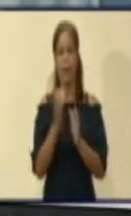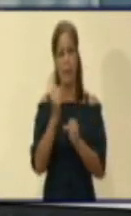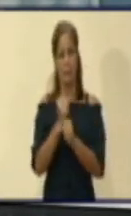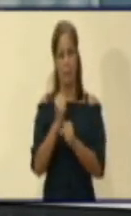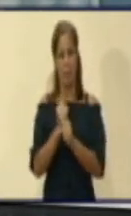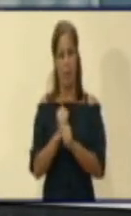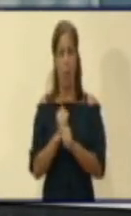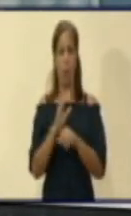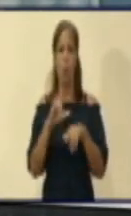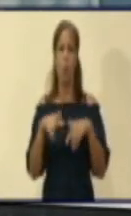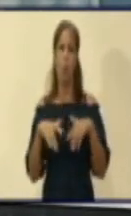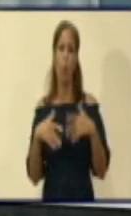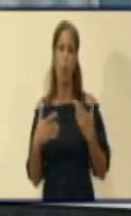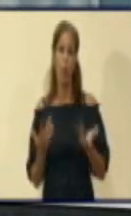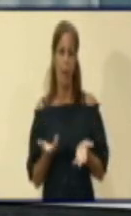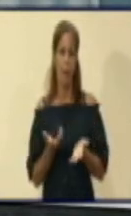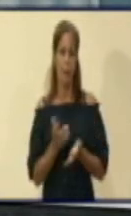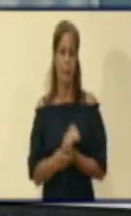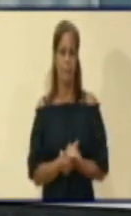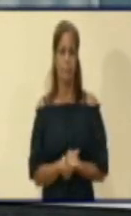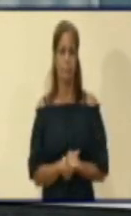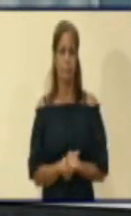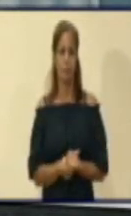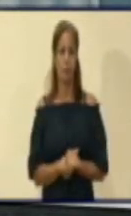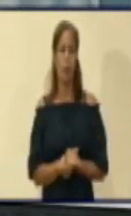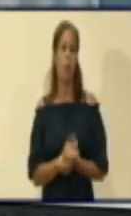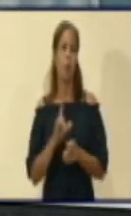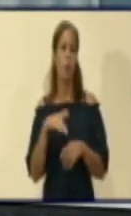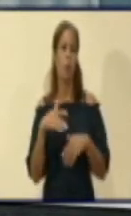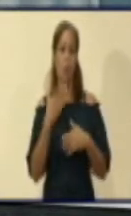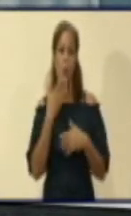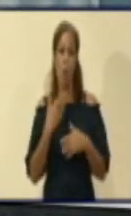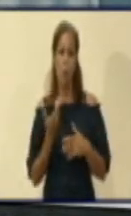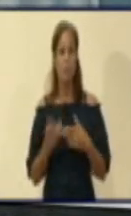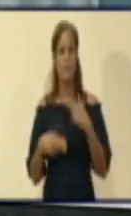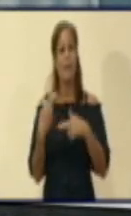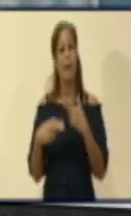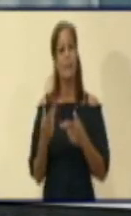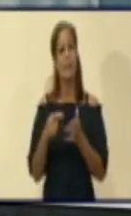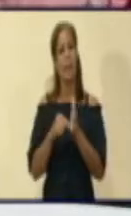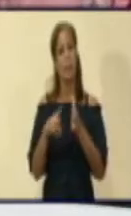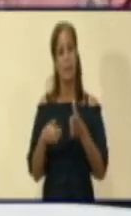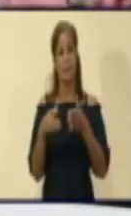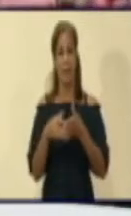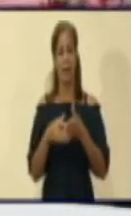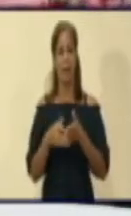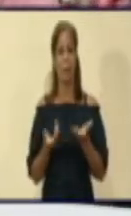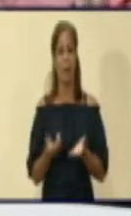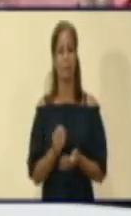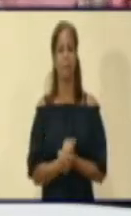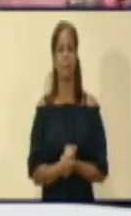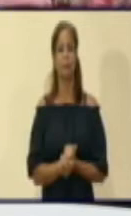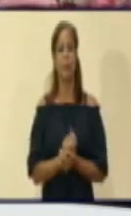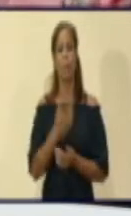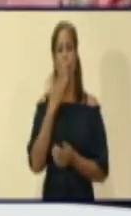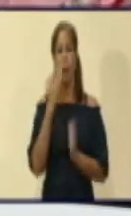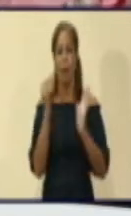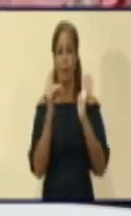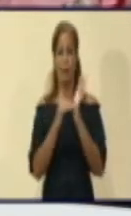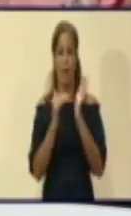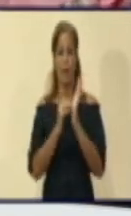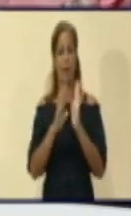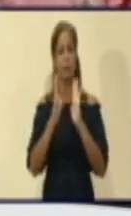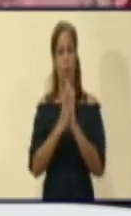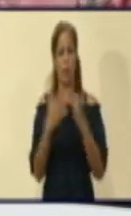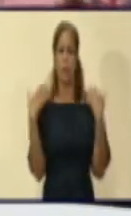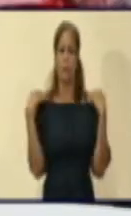¿Cuáles son, cómo se implementan en el territorio desde esta jornada? Bien, buenas tardes, Yusnel, a nuestra dirección del partido